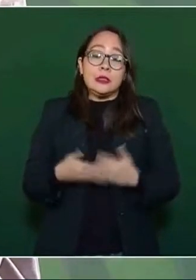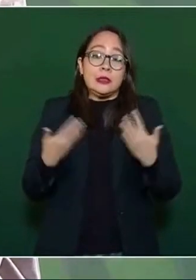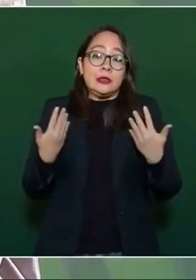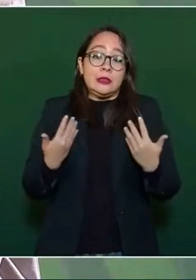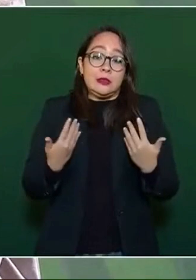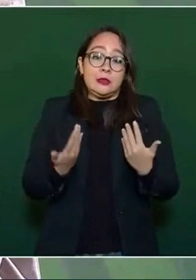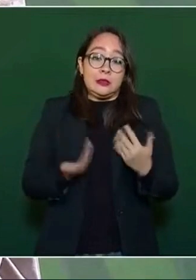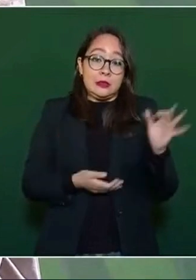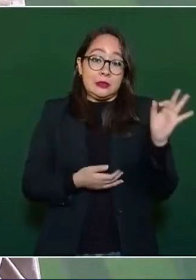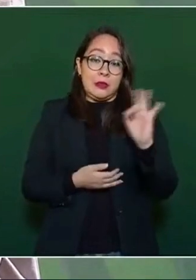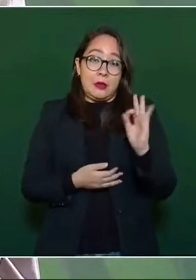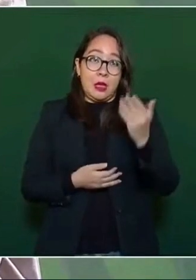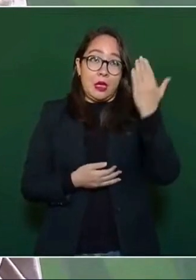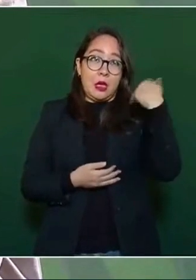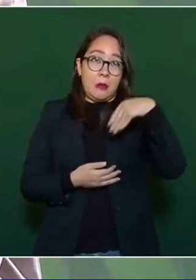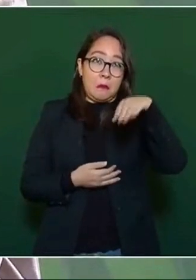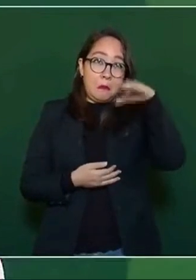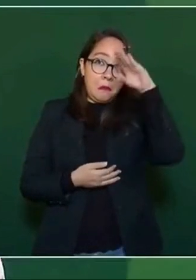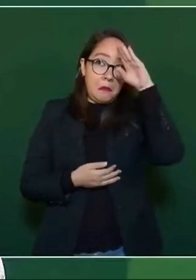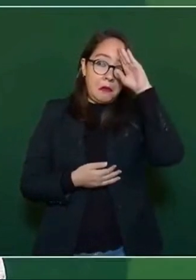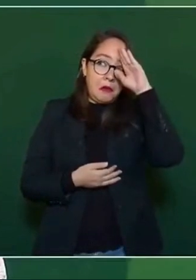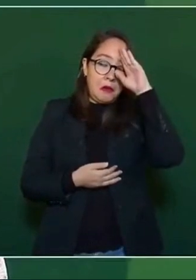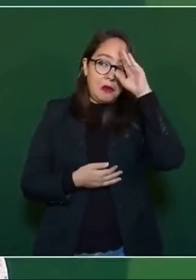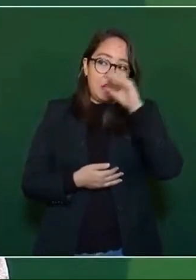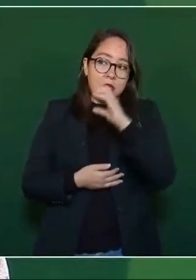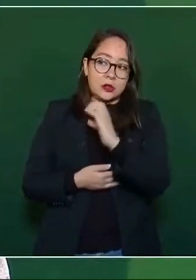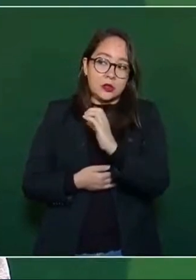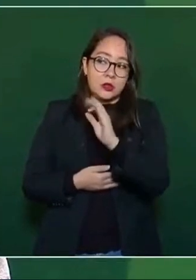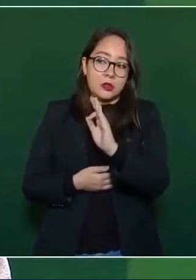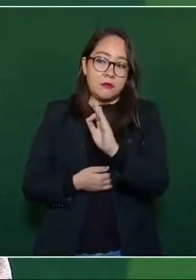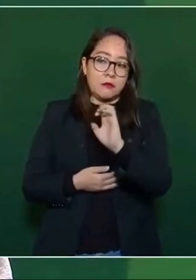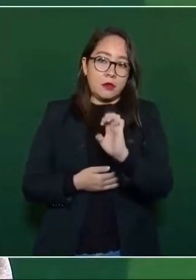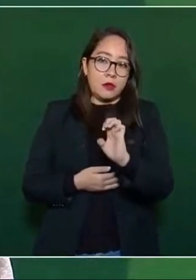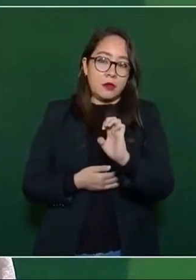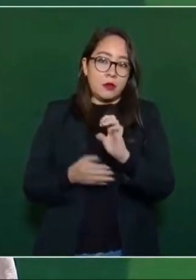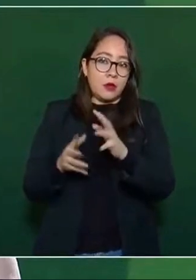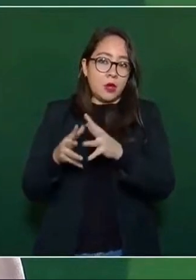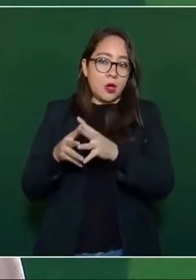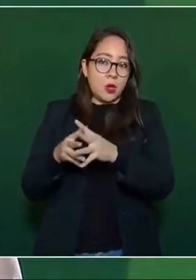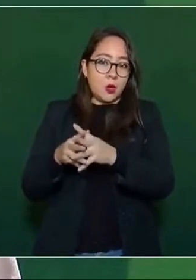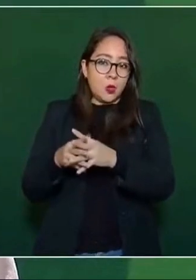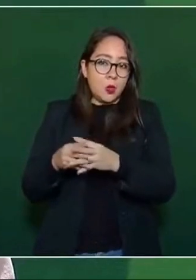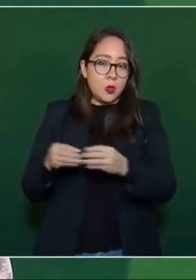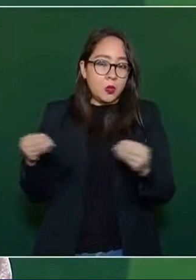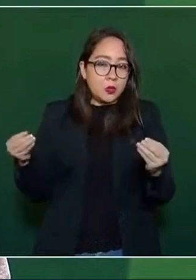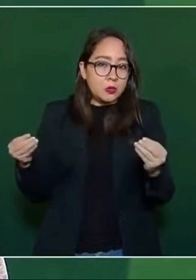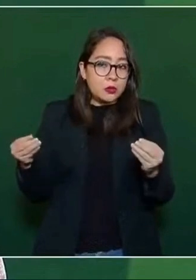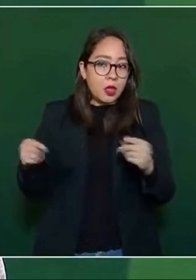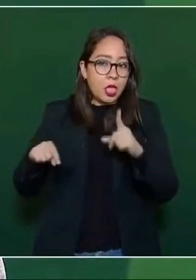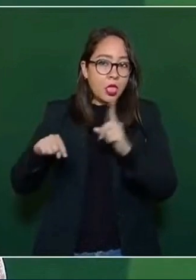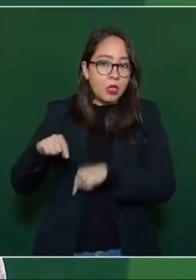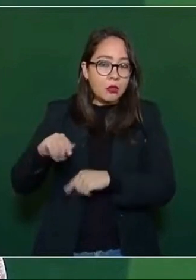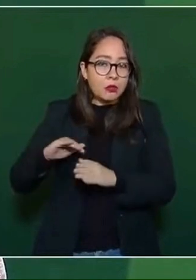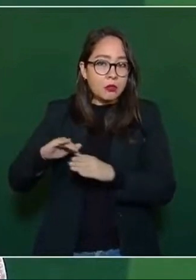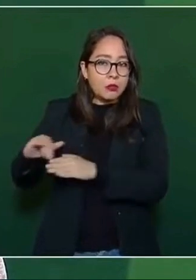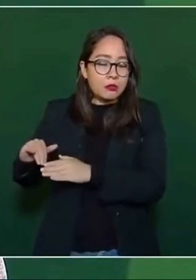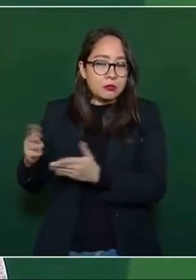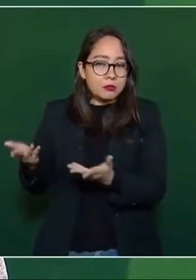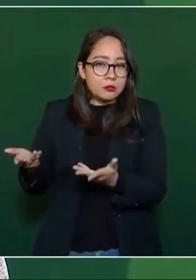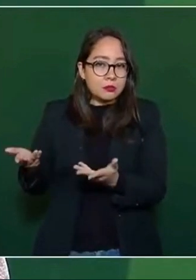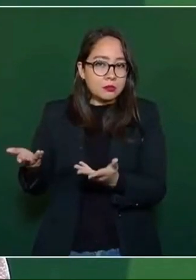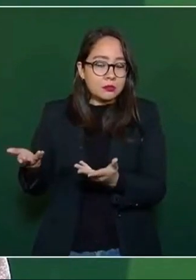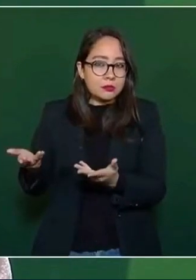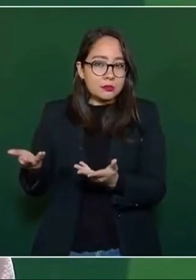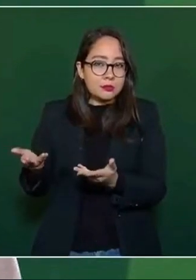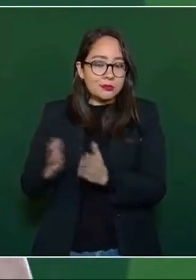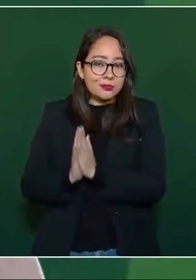a desaparecer, a arruinar a la Comisión Federal de Electricidad.